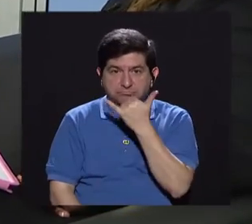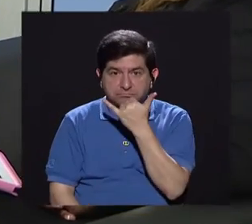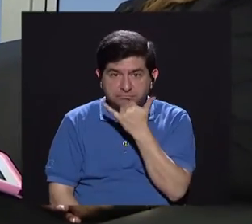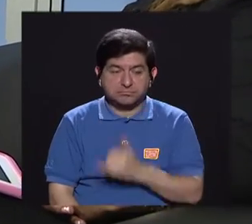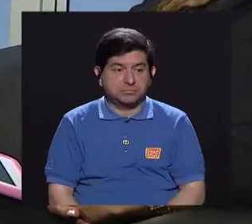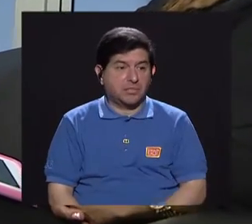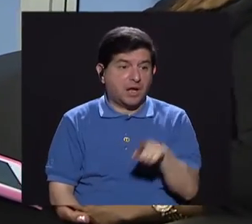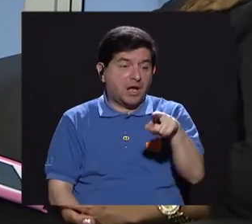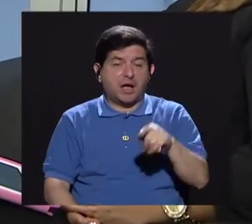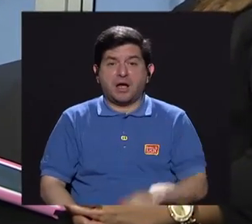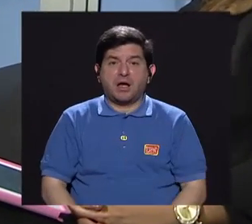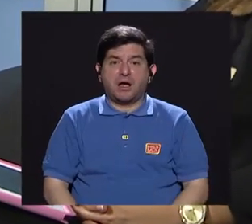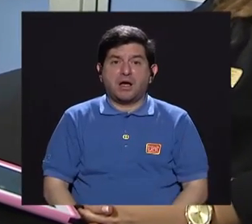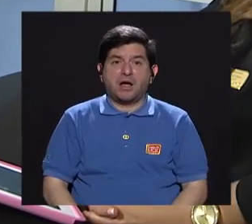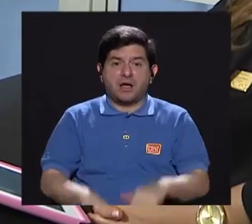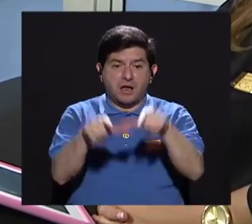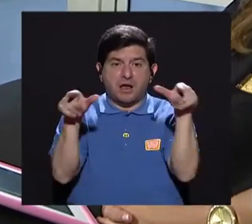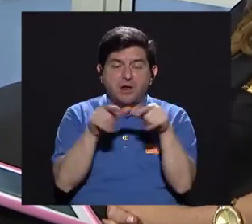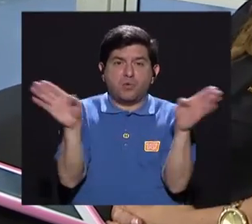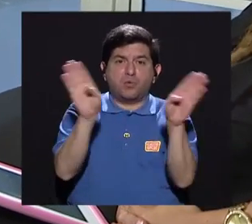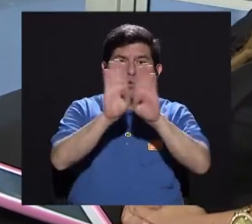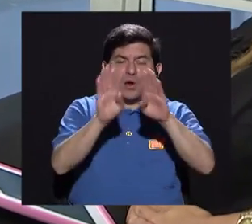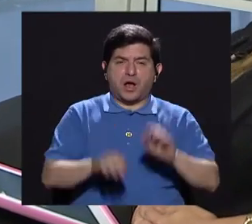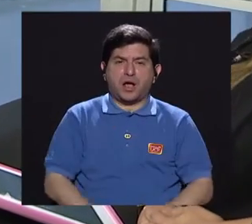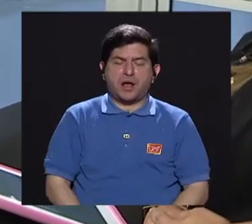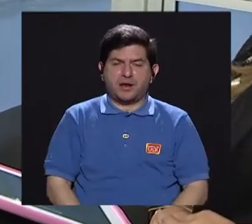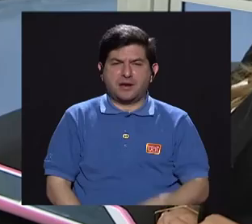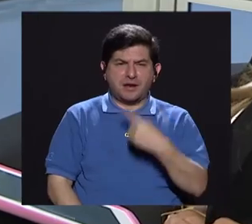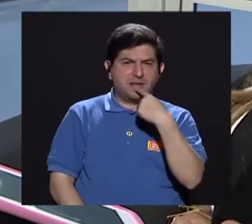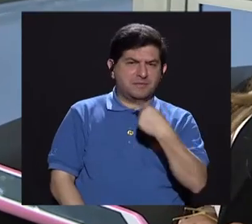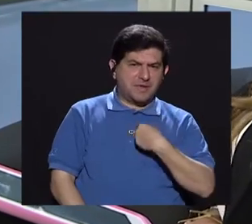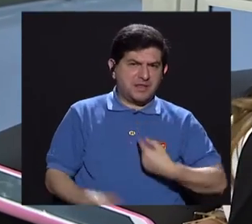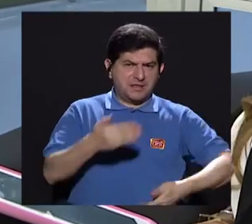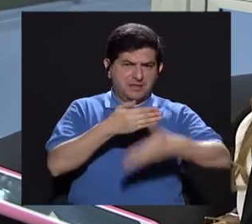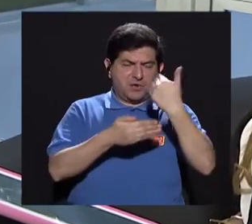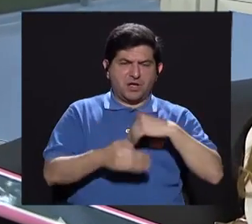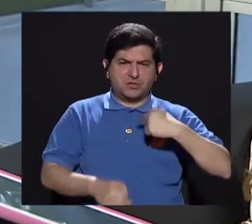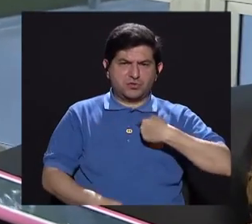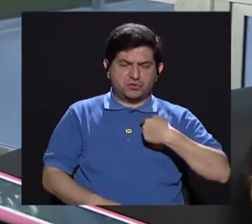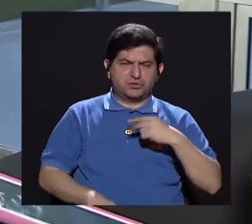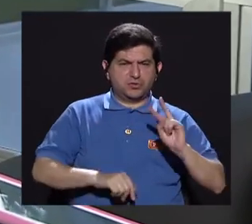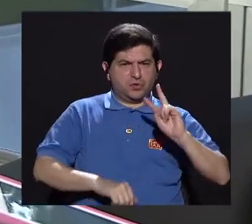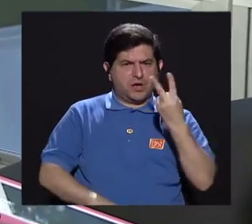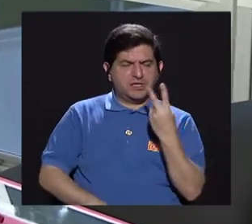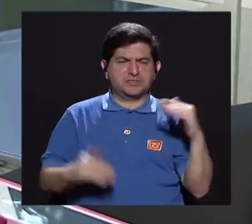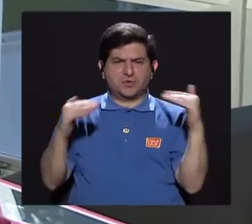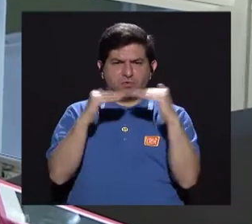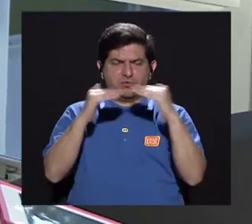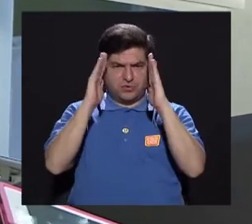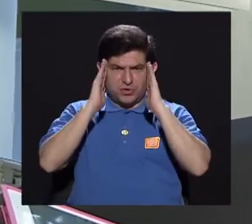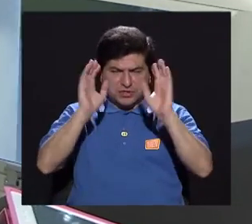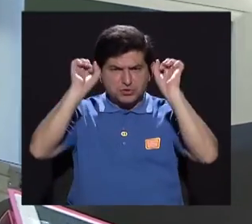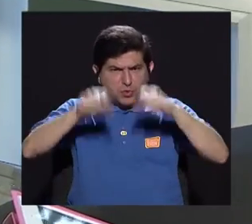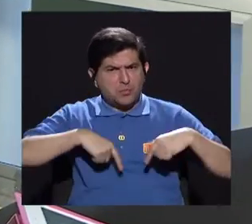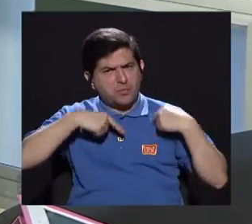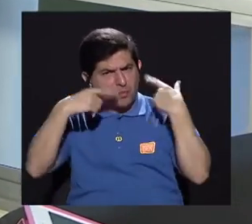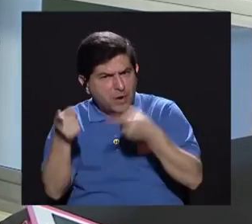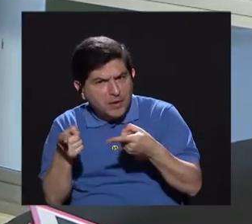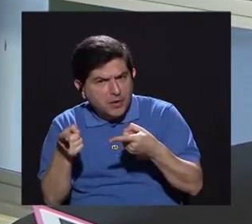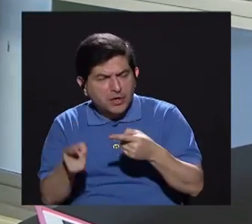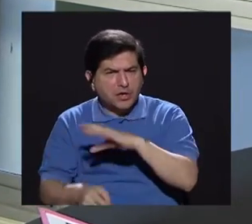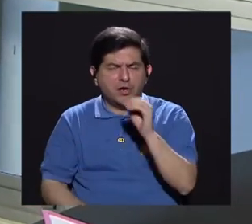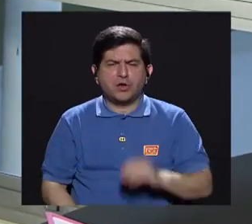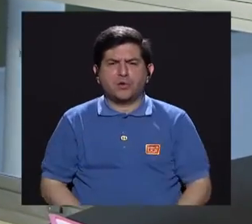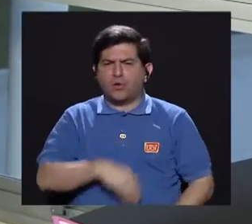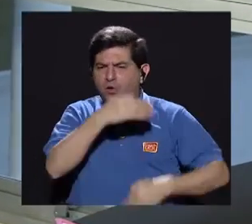que el device estaba cerrado o yo puedo brincar al, como nos explicabas al principio, al segundo nivel de atención o cómo es la dinámica,